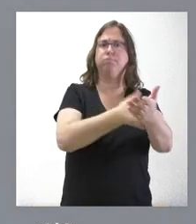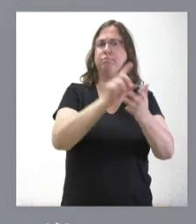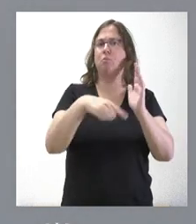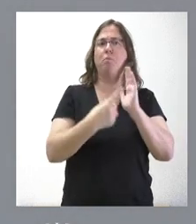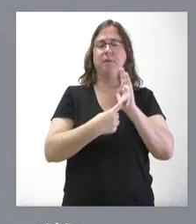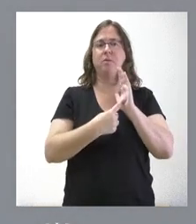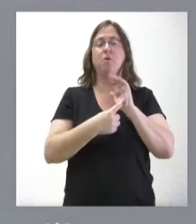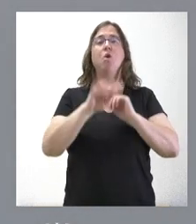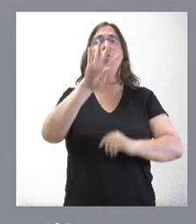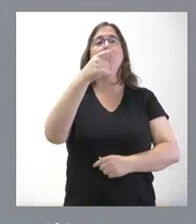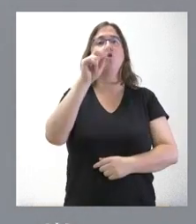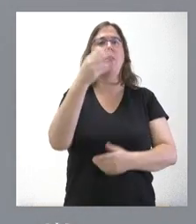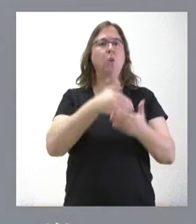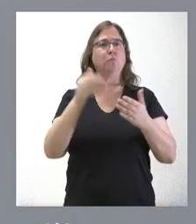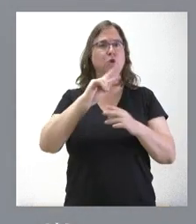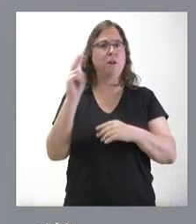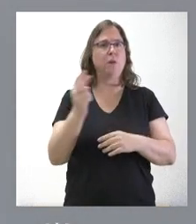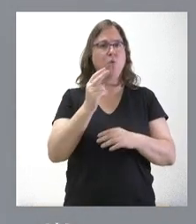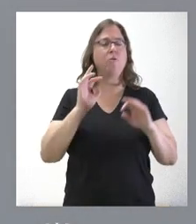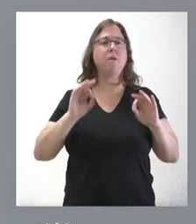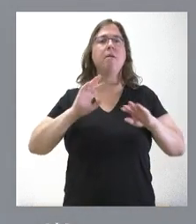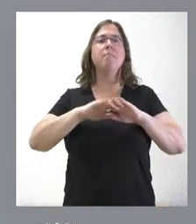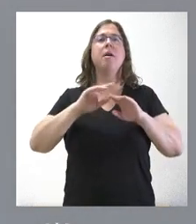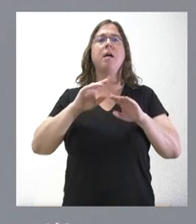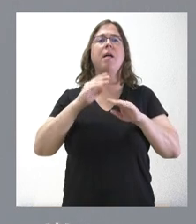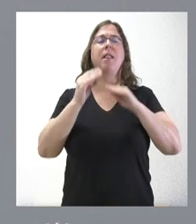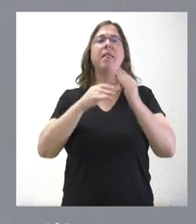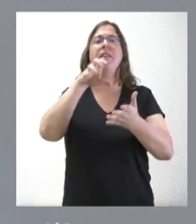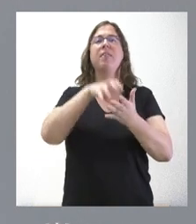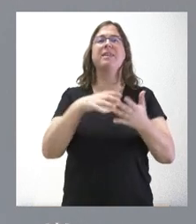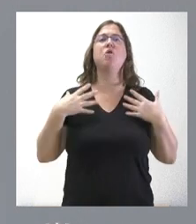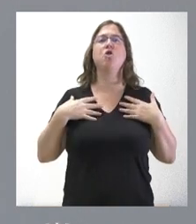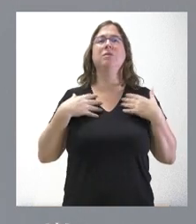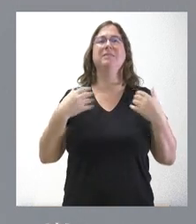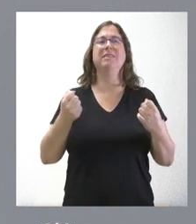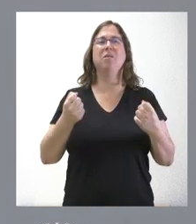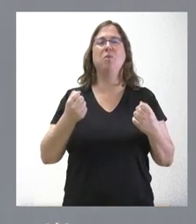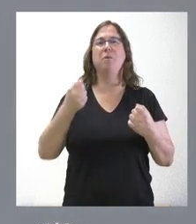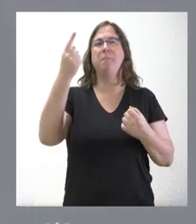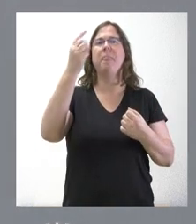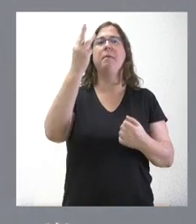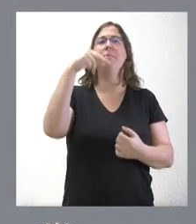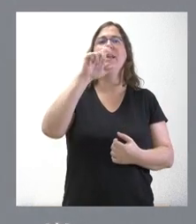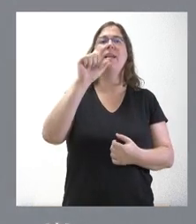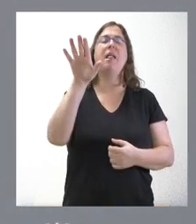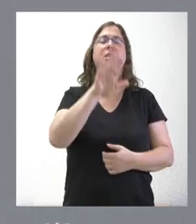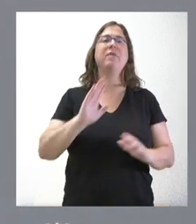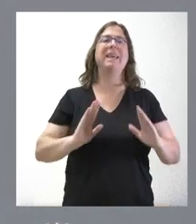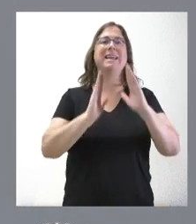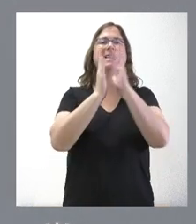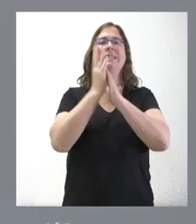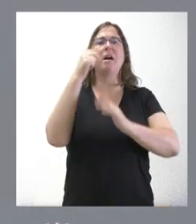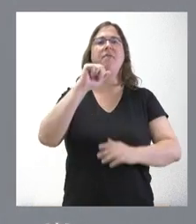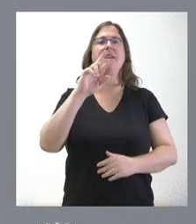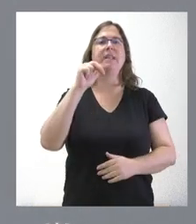4,2 millones de euros para finalizar el centro de salud de La Pinilla, en San Andrés de Rabanedo. El